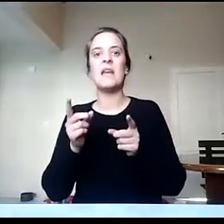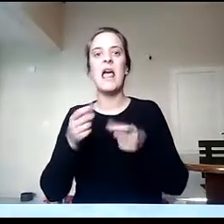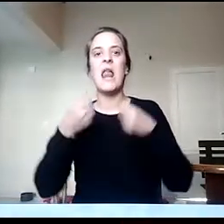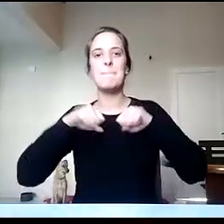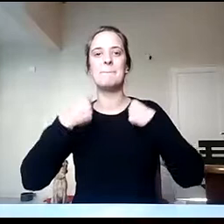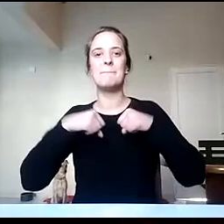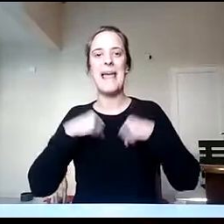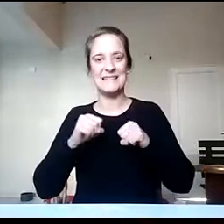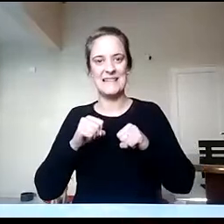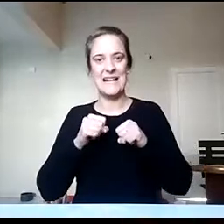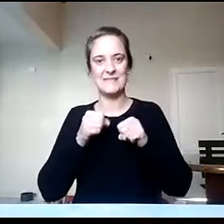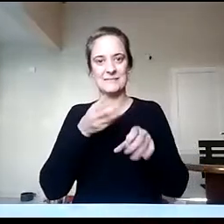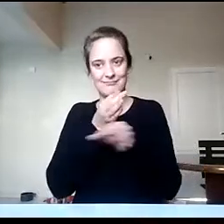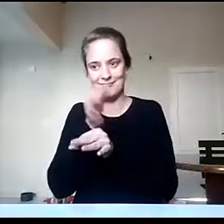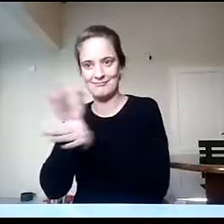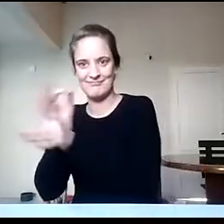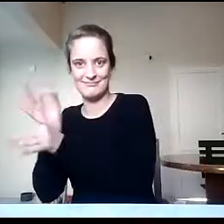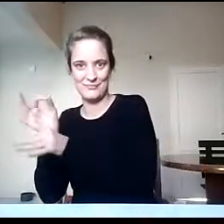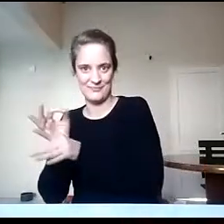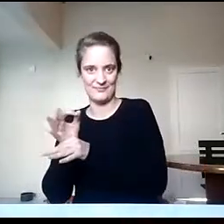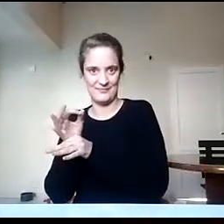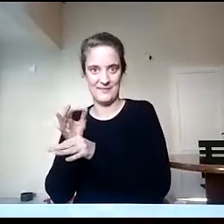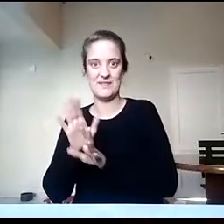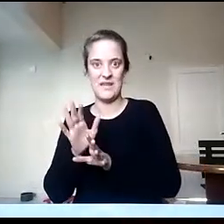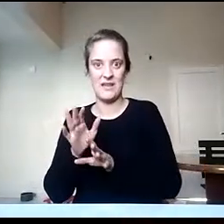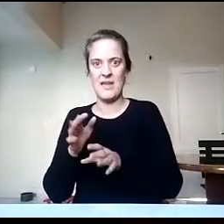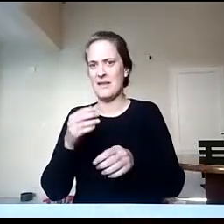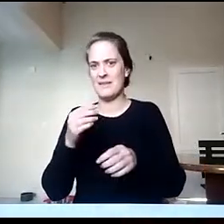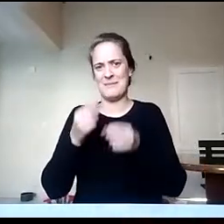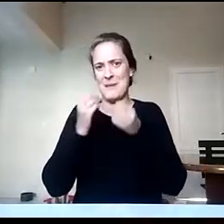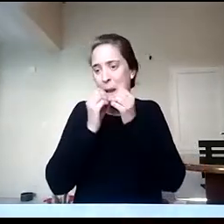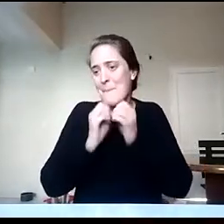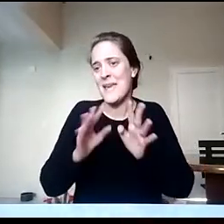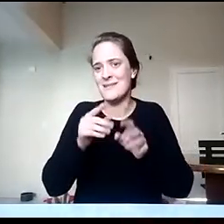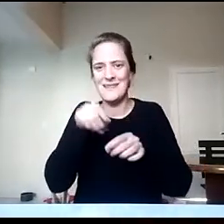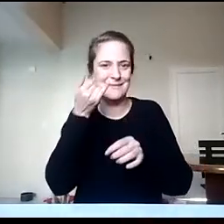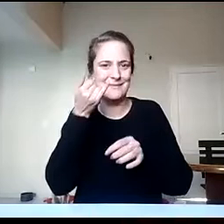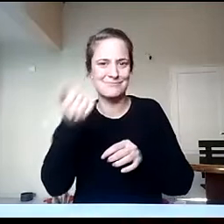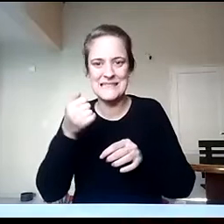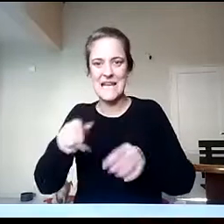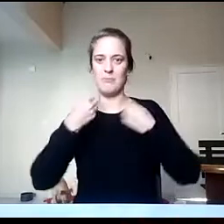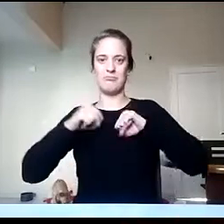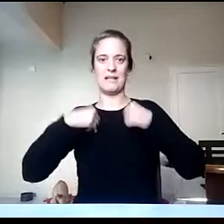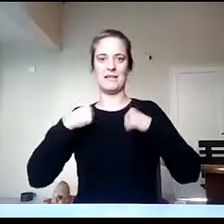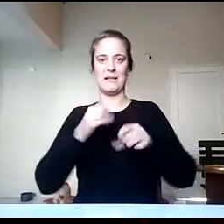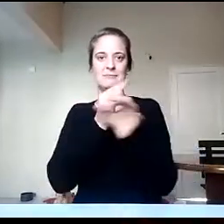ya se toma contacto con lo que tiene que ver con la escuela, con sus características,